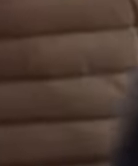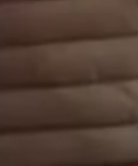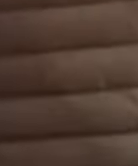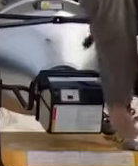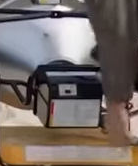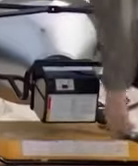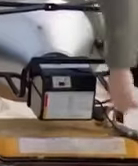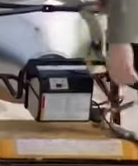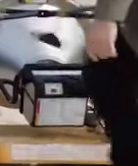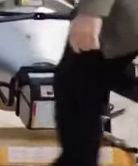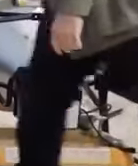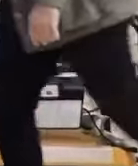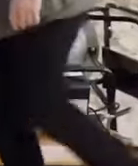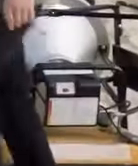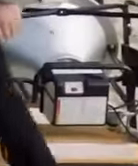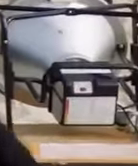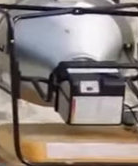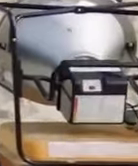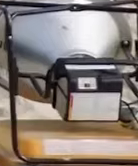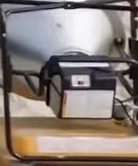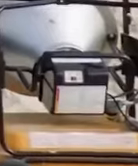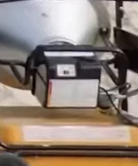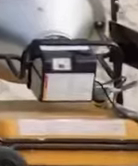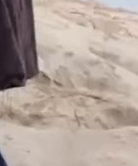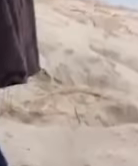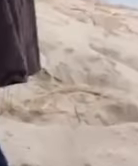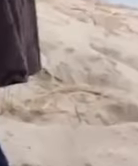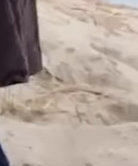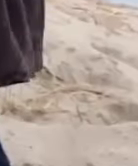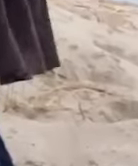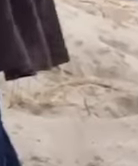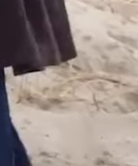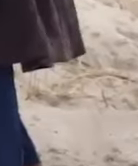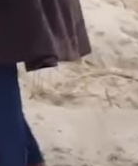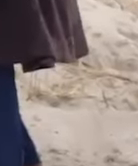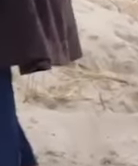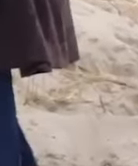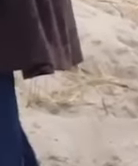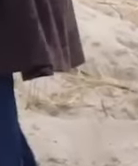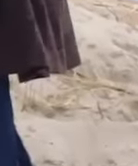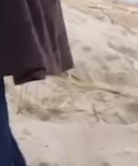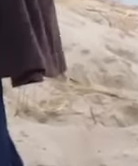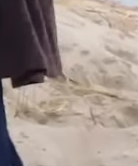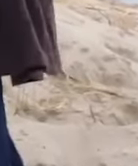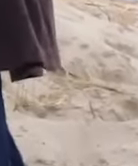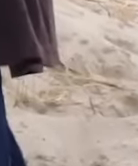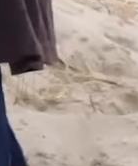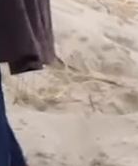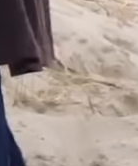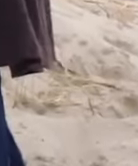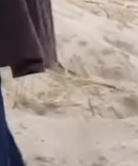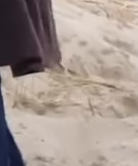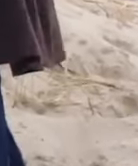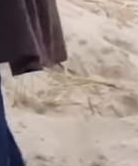Rolling Stone en 1970, después en Vanity Fair y en Bode. Noticias 22.